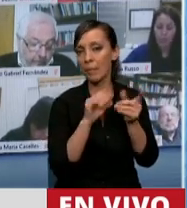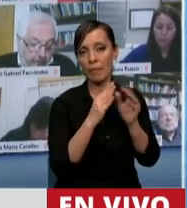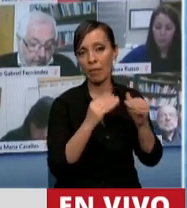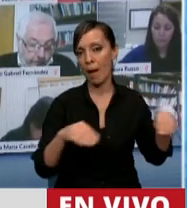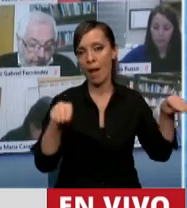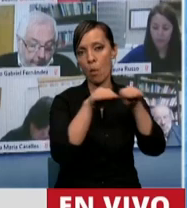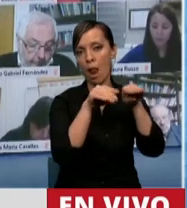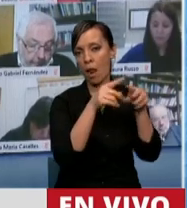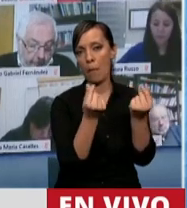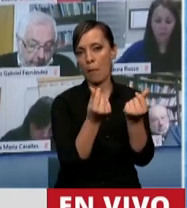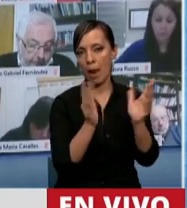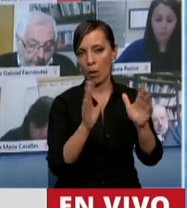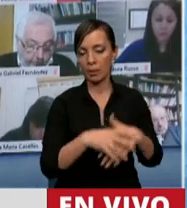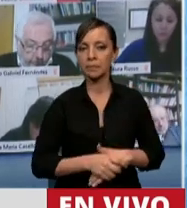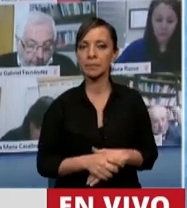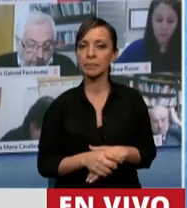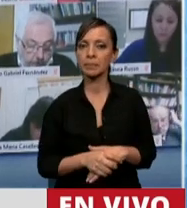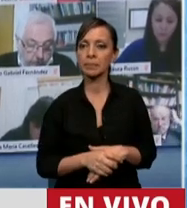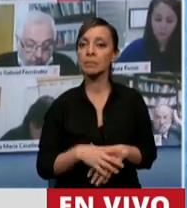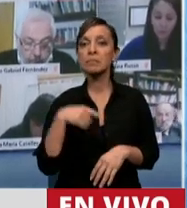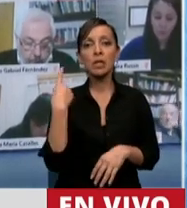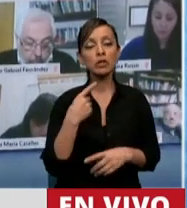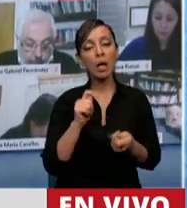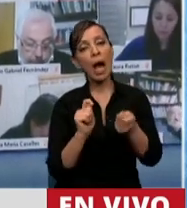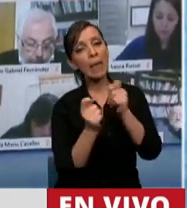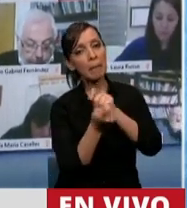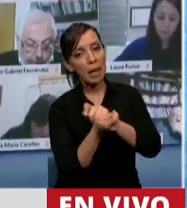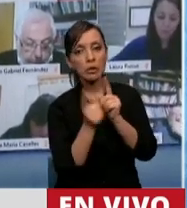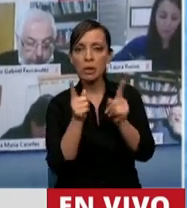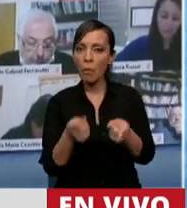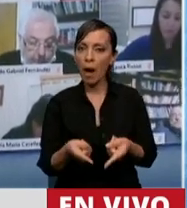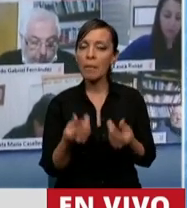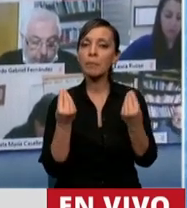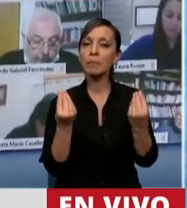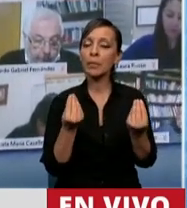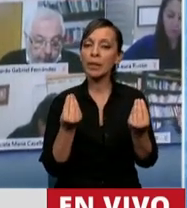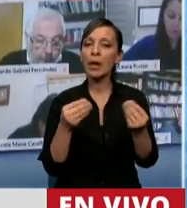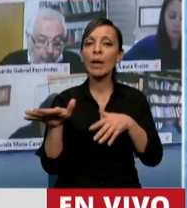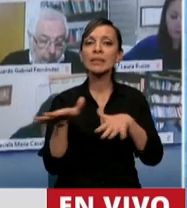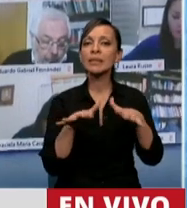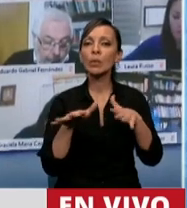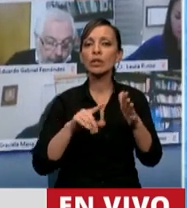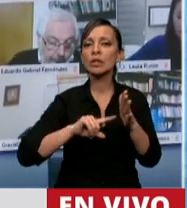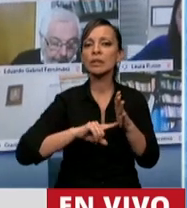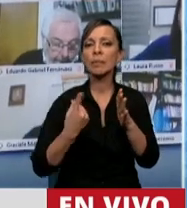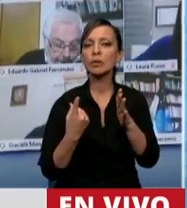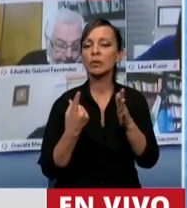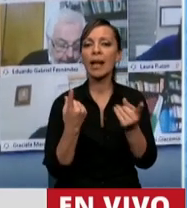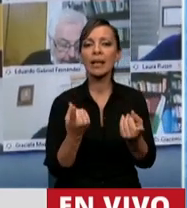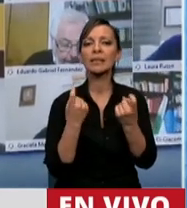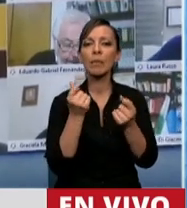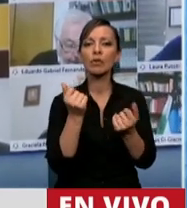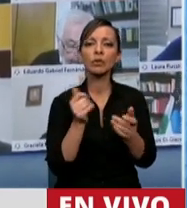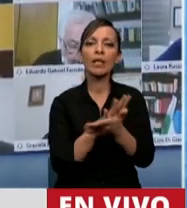jerarquía. Y lo hicimos justamente porque ante una situación excepcional se requería un remedio